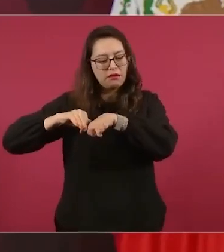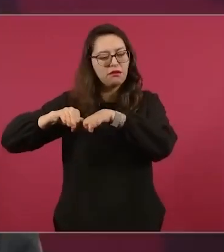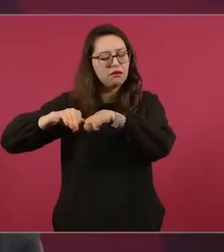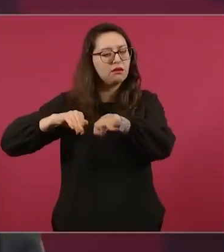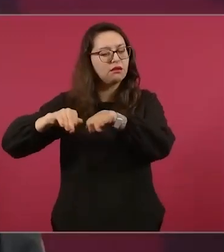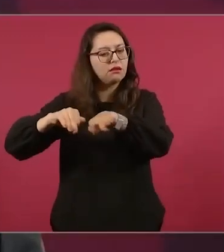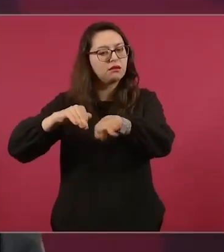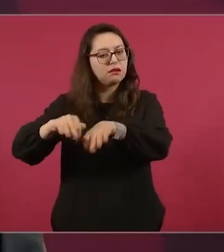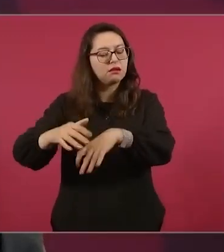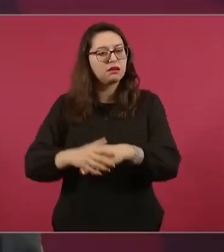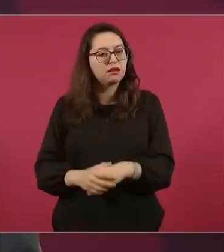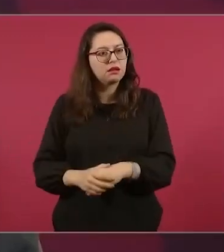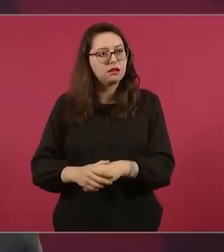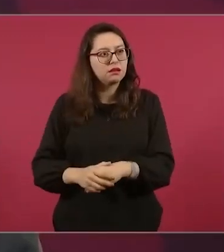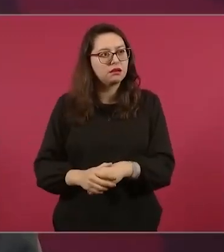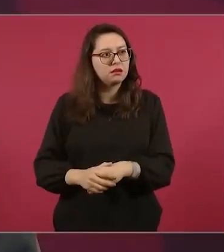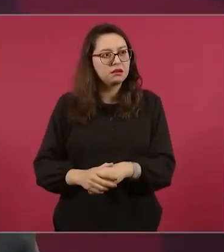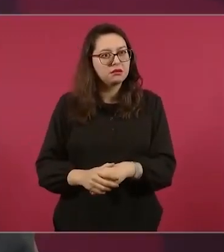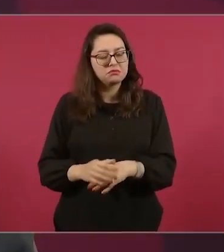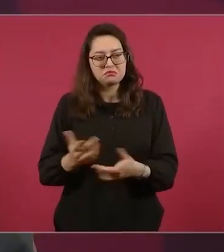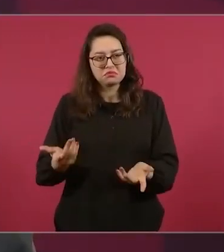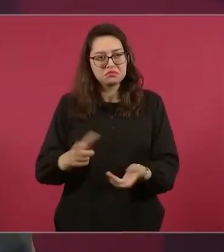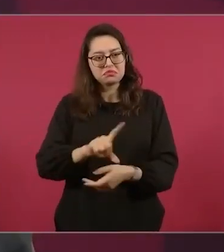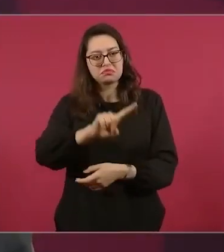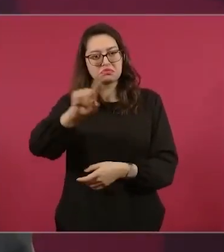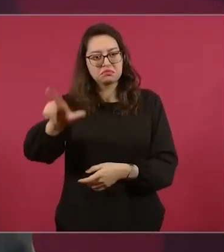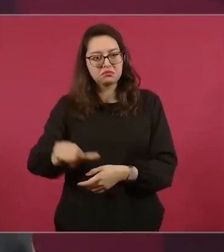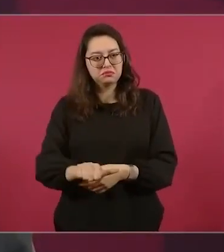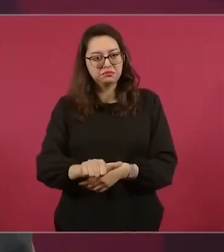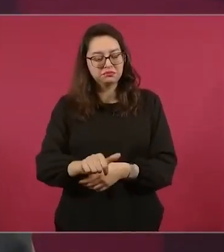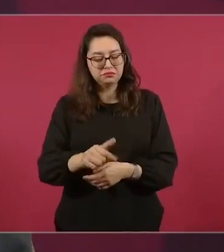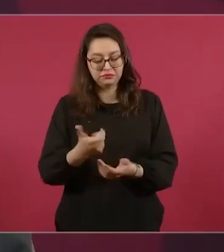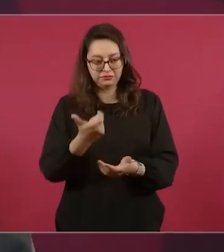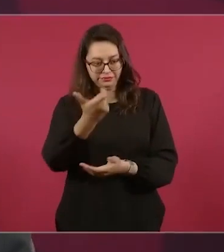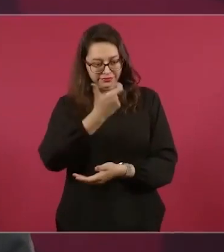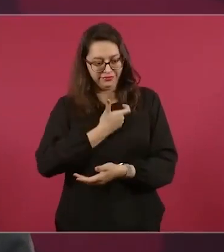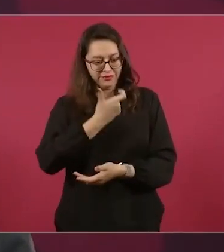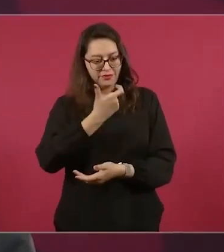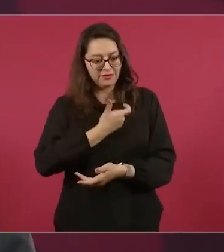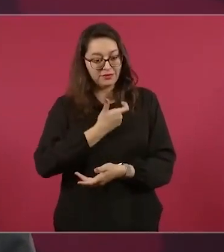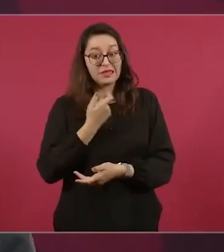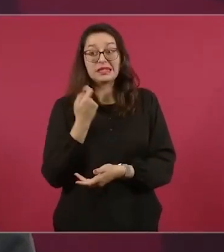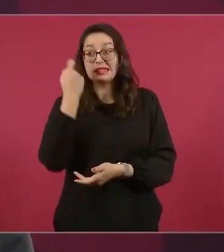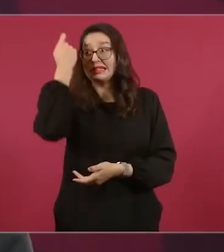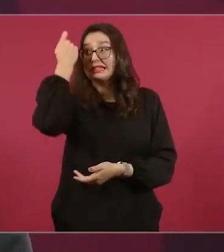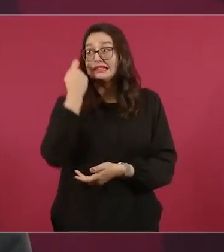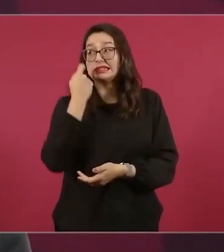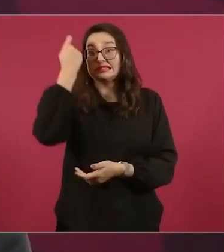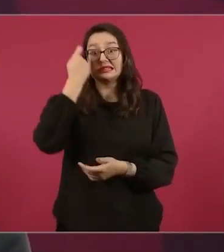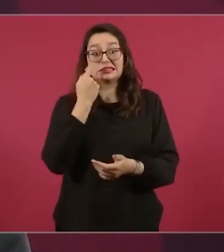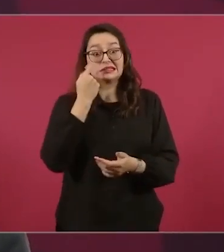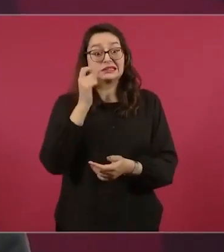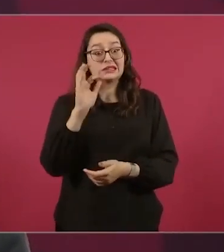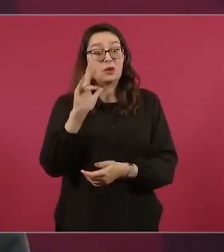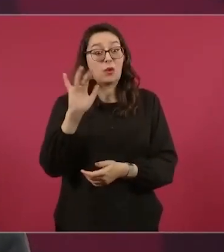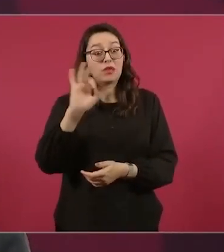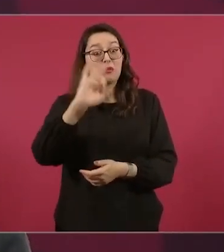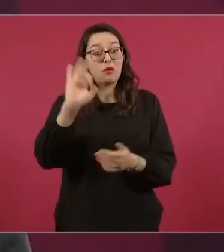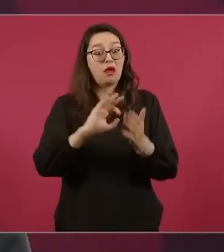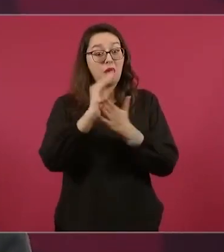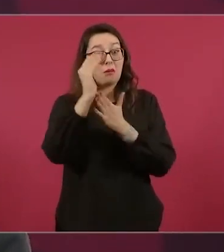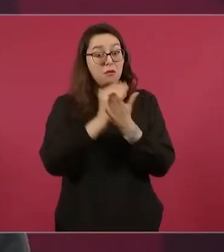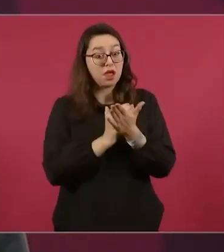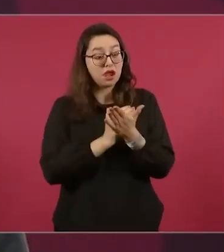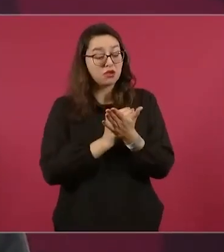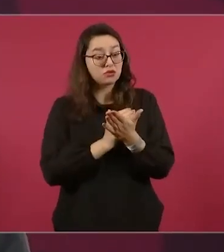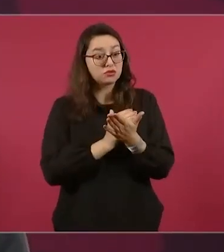recomendó a la ministra Batres que haga sus cuentas y que devuelva a la Tesorería de la Federación el monto de su salario que excede lo que gana el presidente de la República